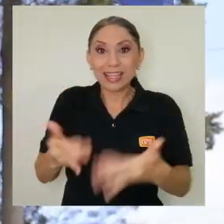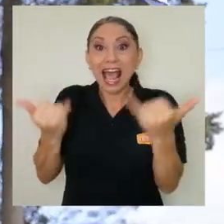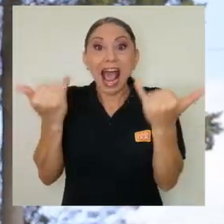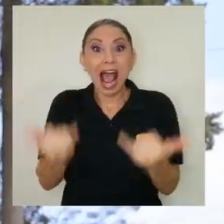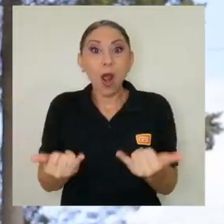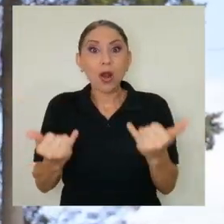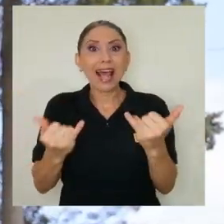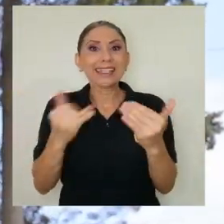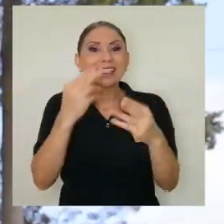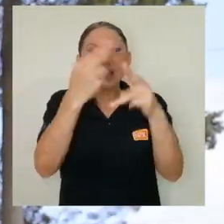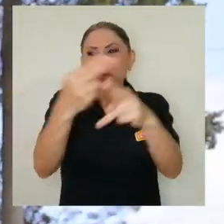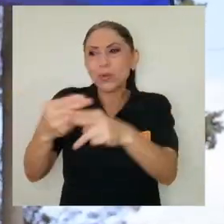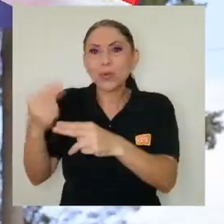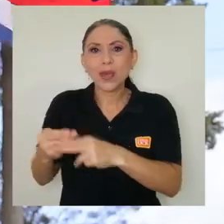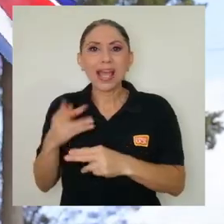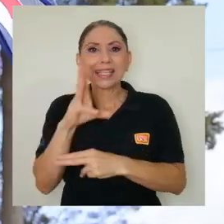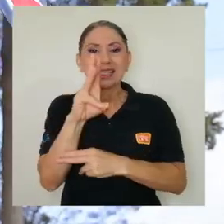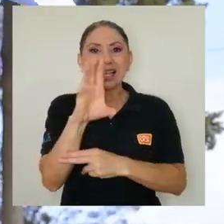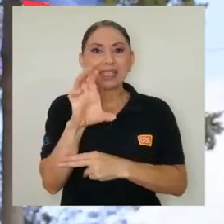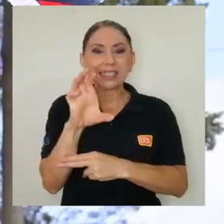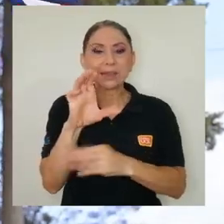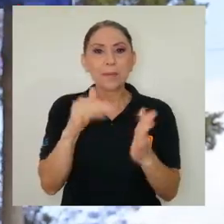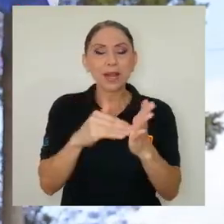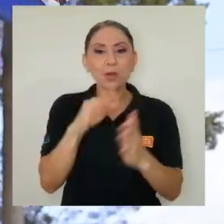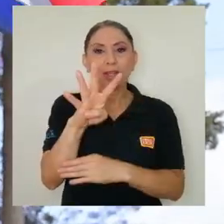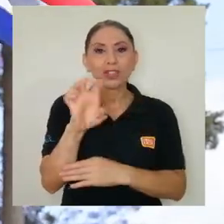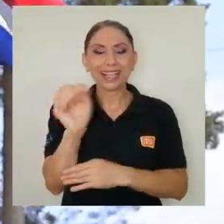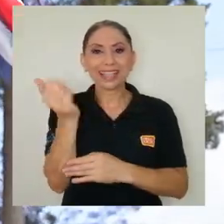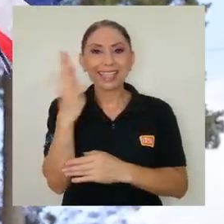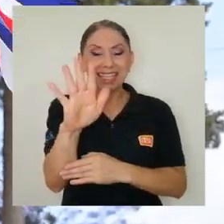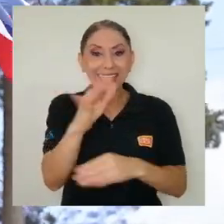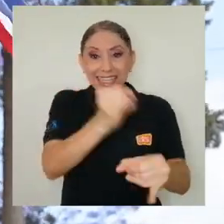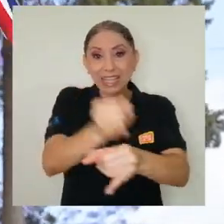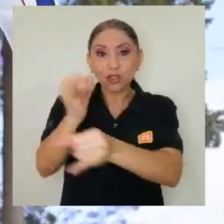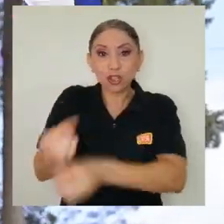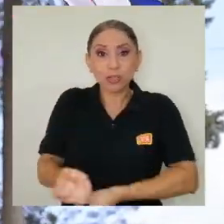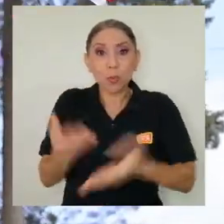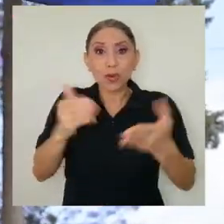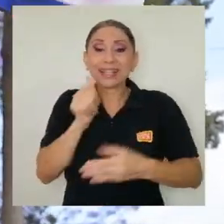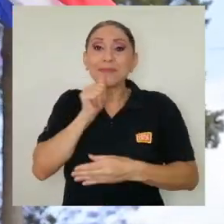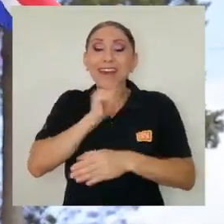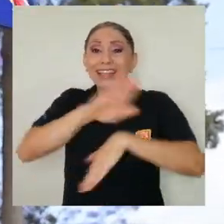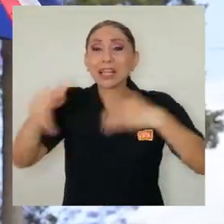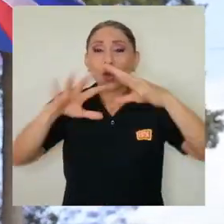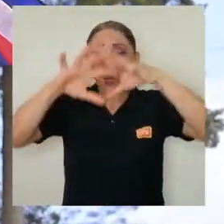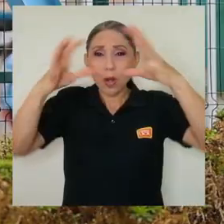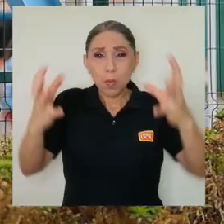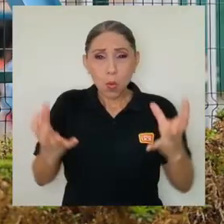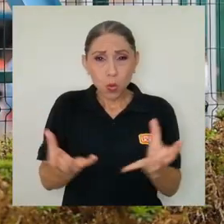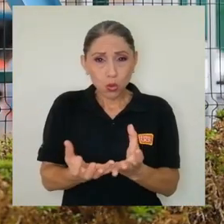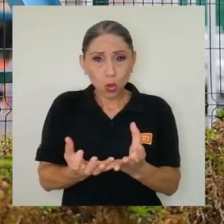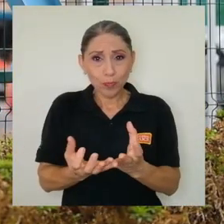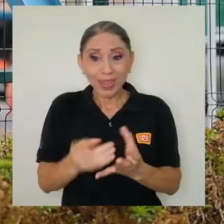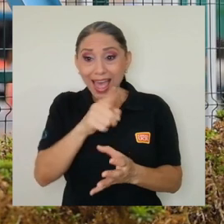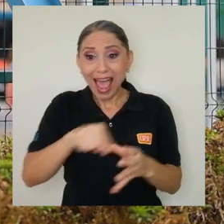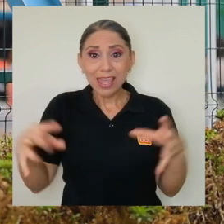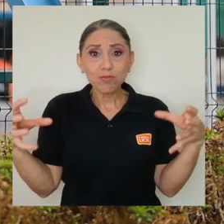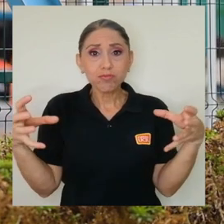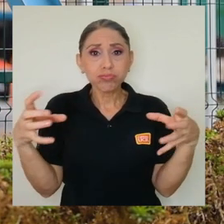a 6.415 instituciones públicas y privadas de todo el mundo para la evaluación. 3